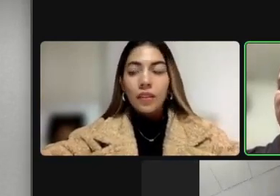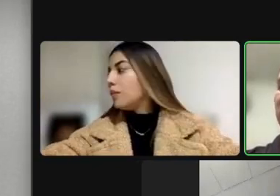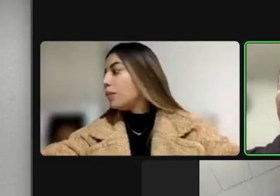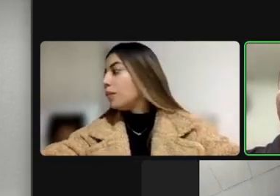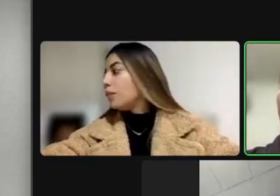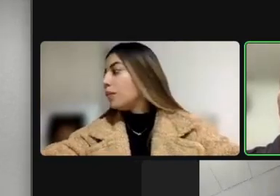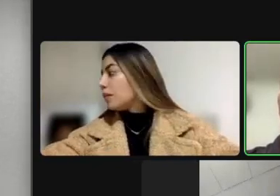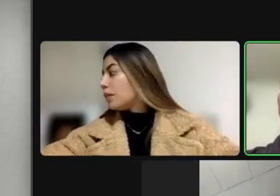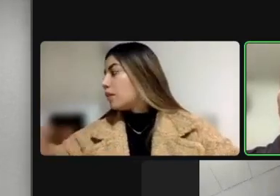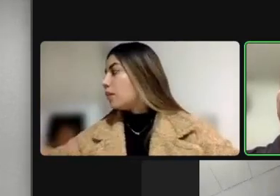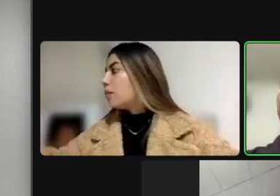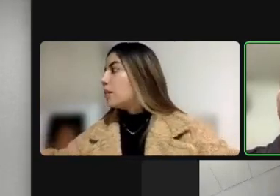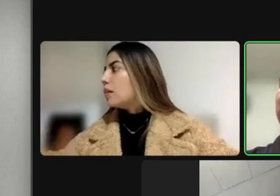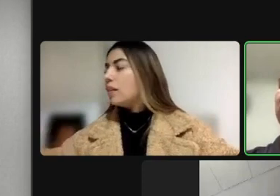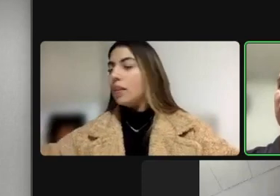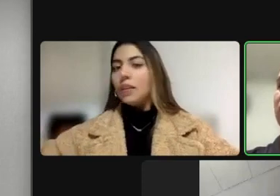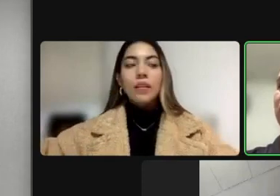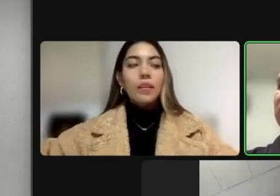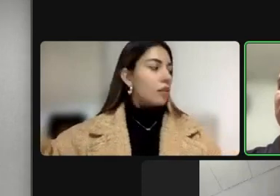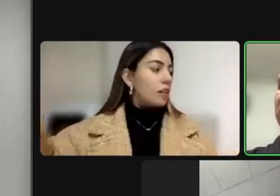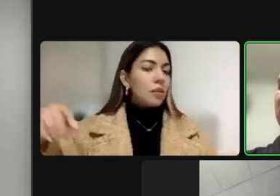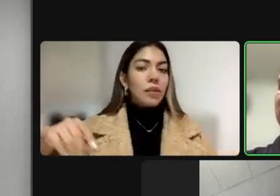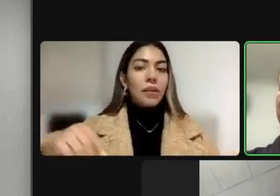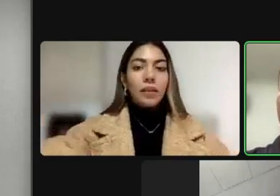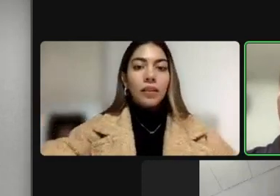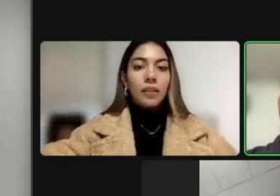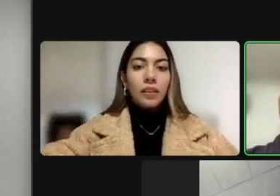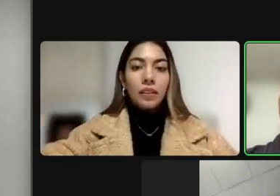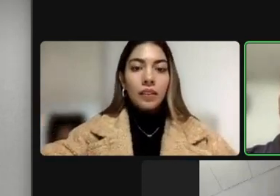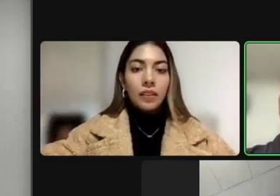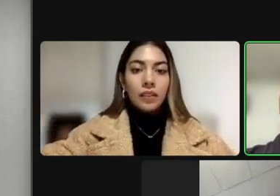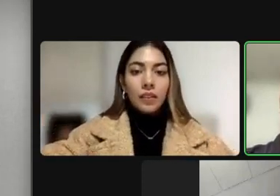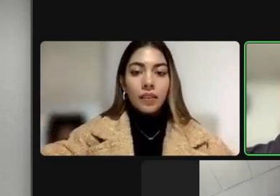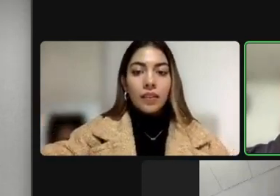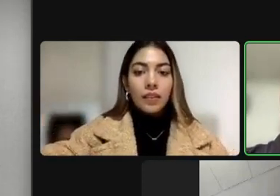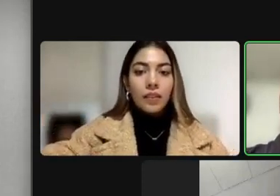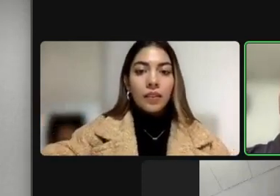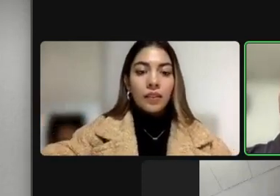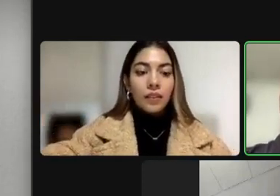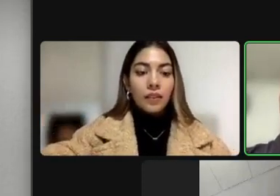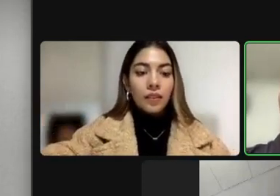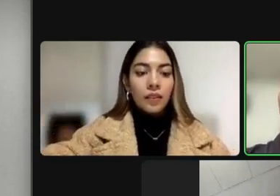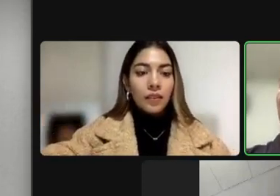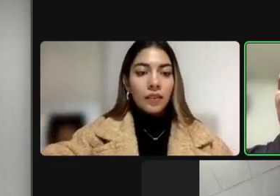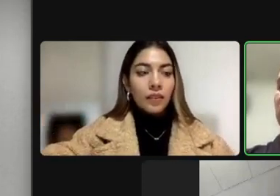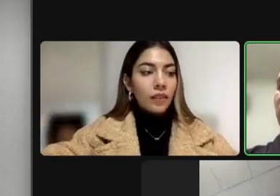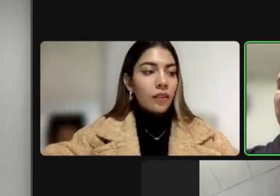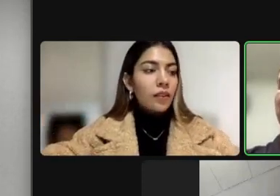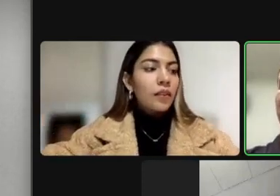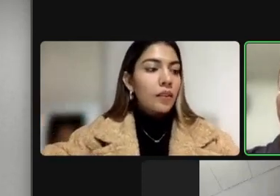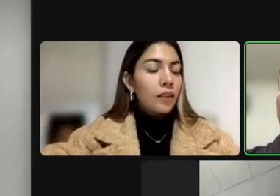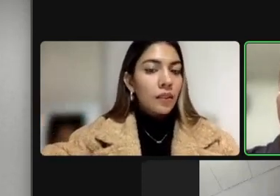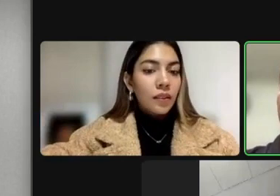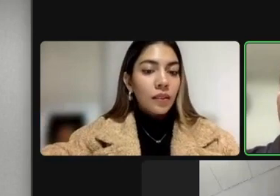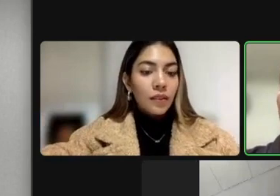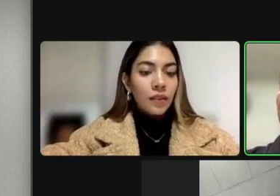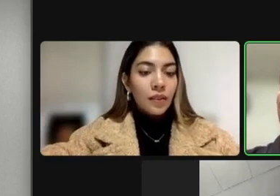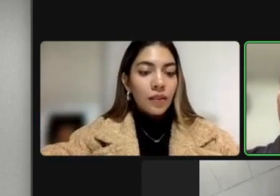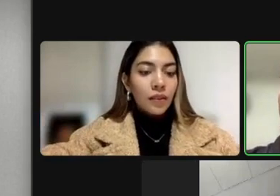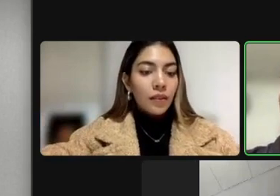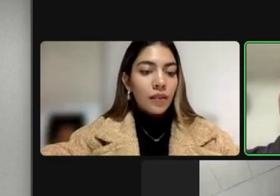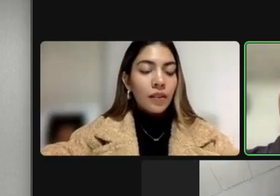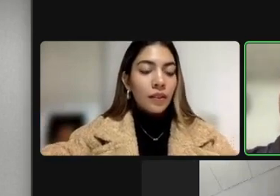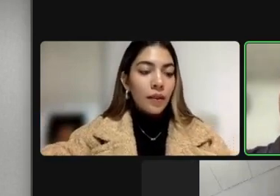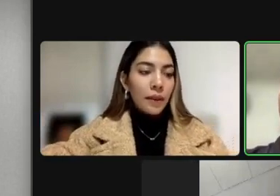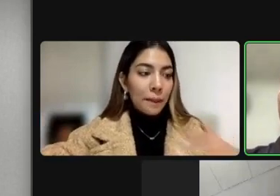de la Ciudad de México y por las diferentes plataformas digitales. Para dar inicio a nuestras actividades el día de hoy, solicito de manera muy atenta y respetuosa a la